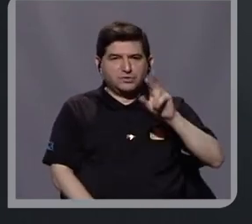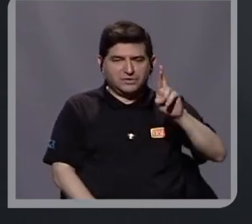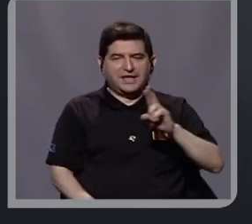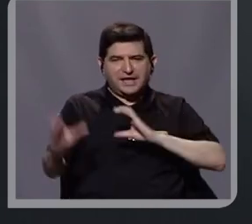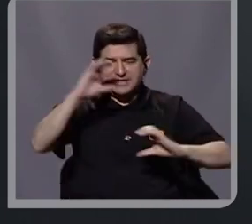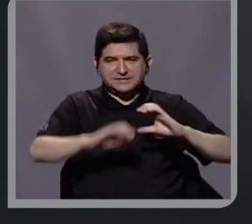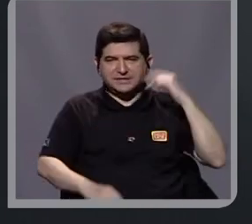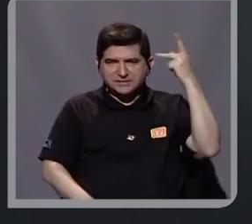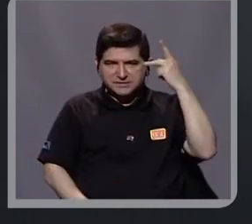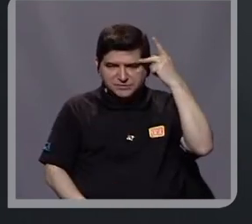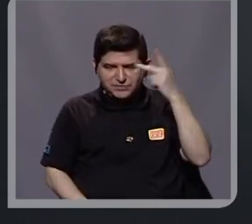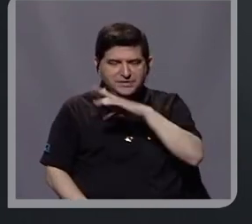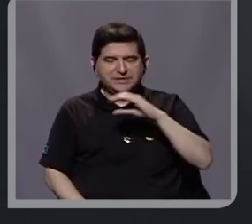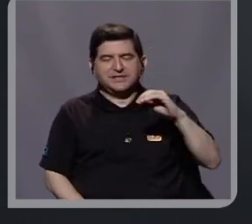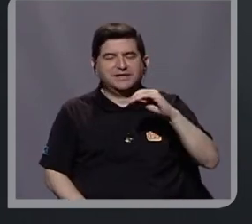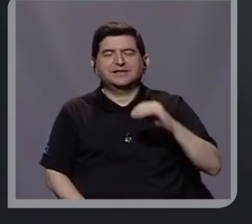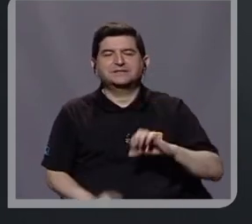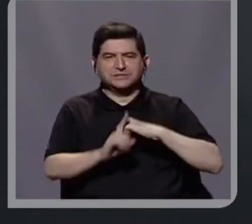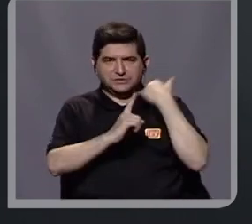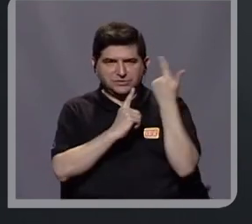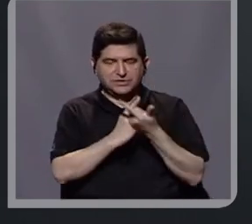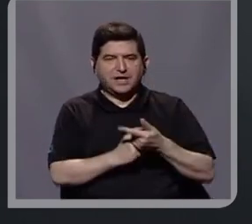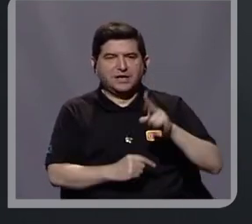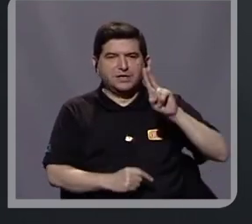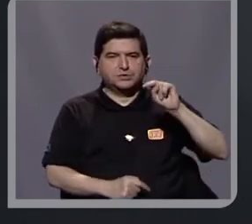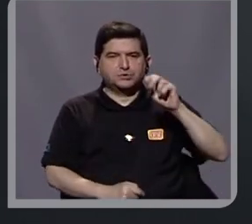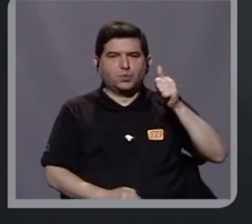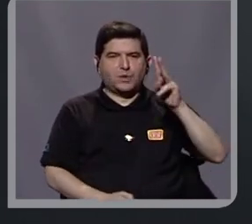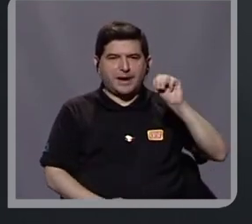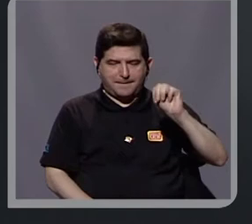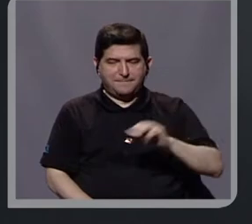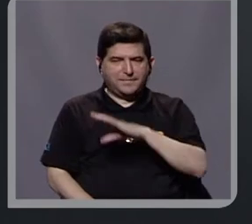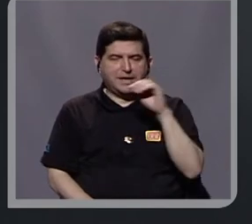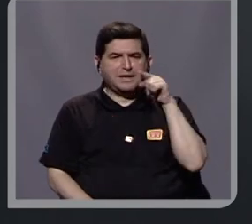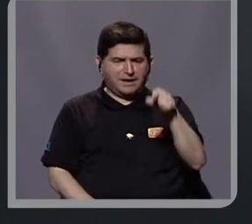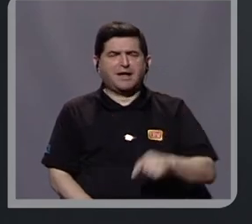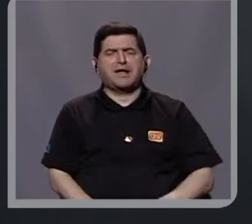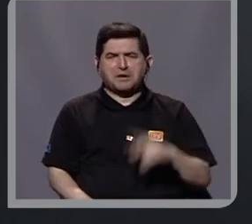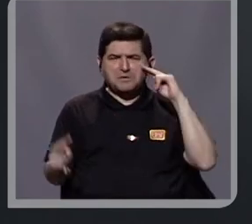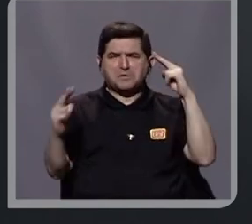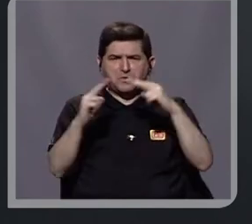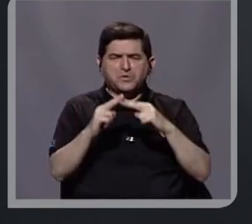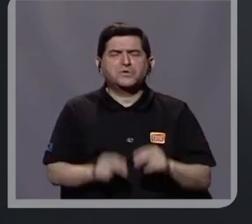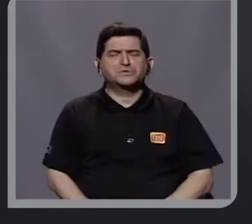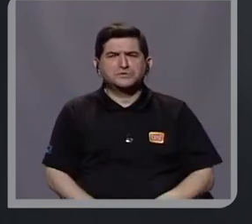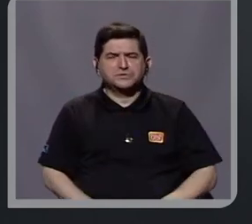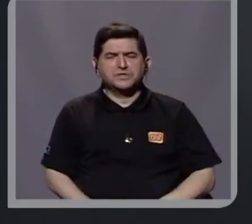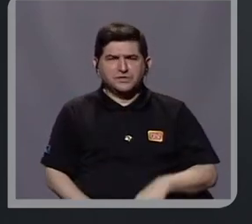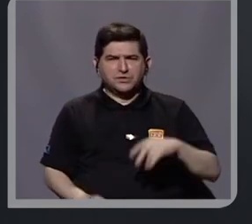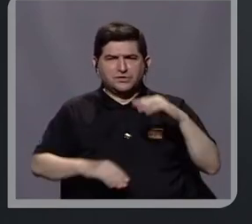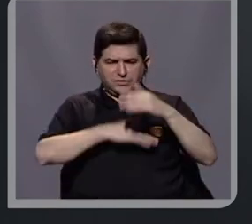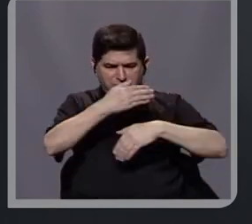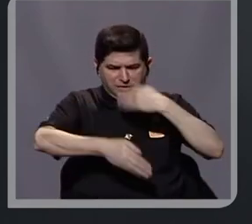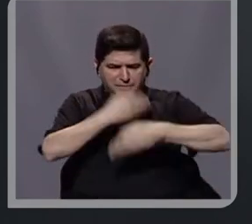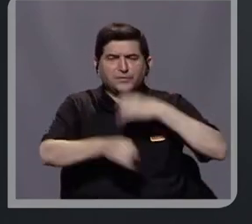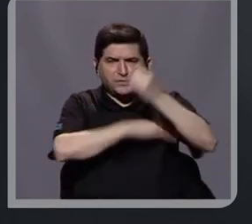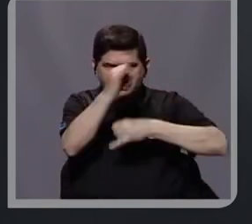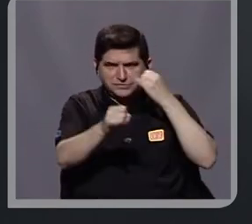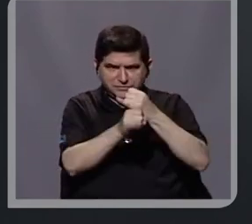Políticas y Sociales por la Universidad Nacional Autónoma de México y bueno, un reconocido internacionalista. Gracias por estar con nosotros, don Alex, ¿cómo está?